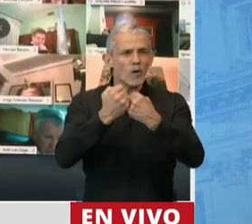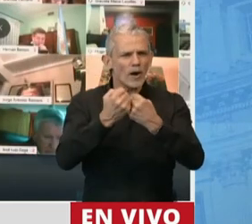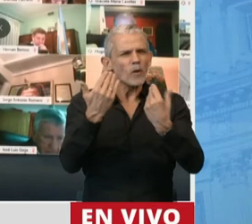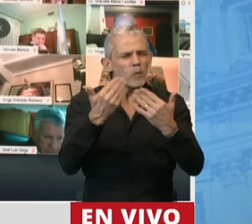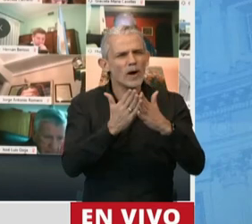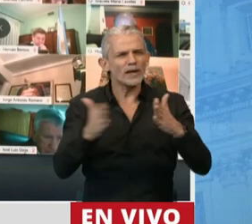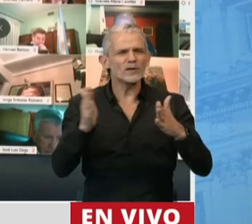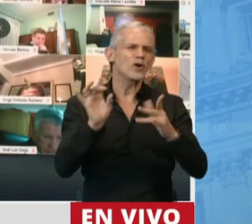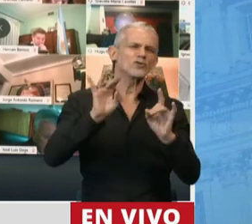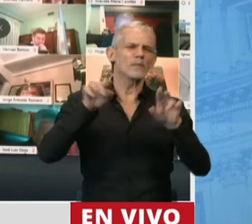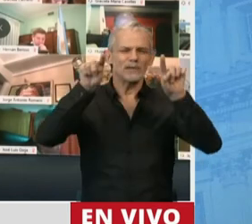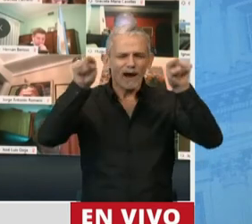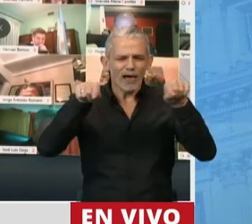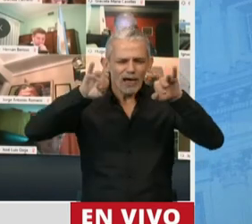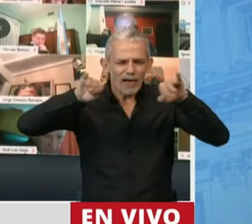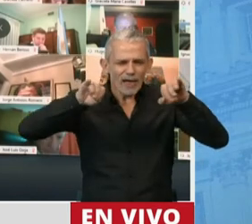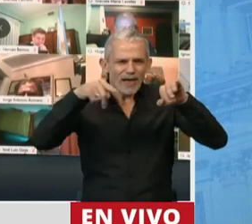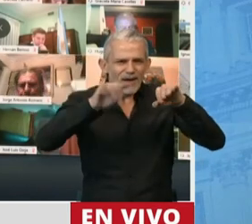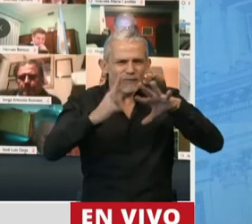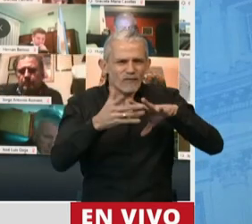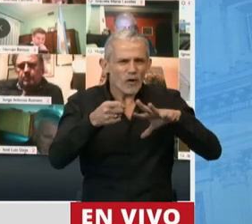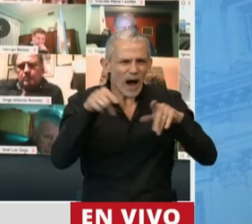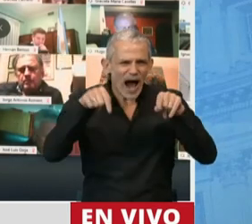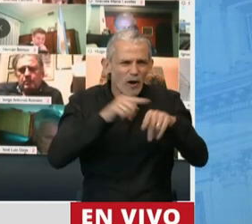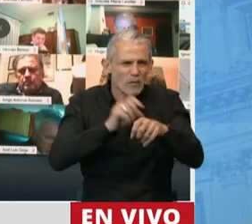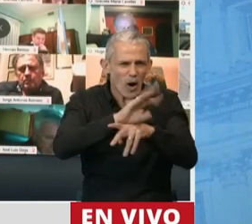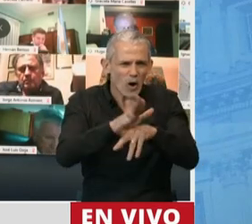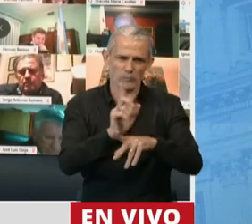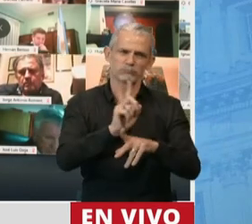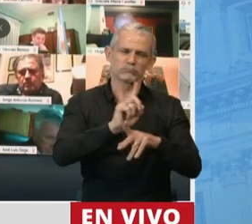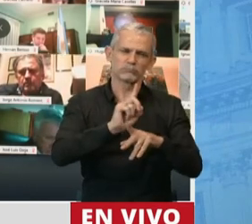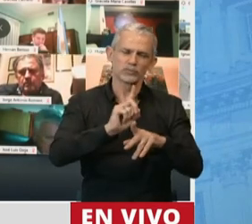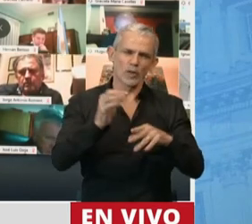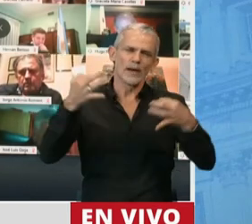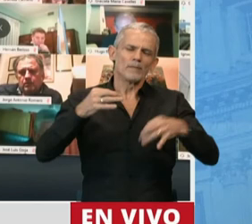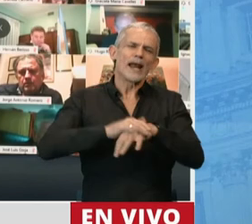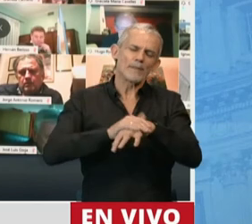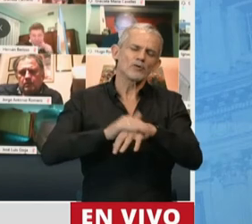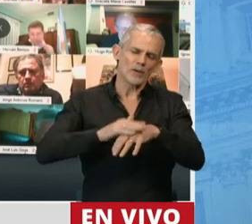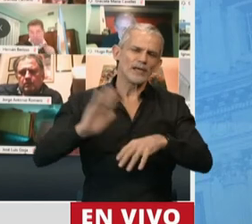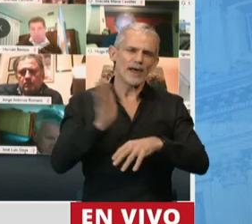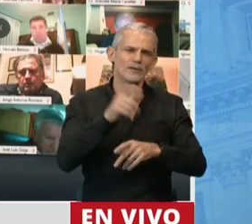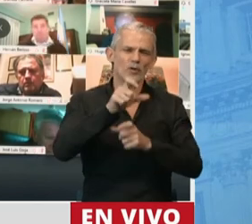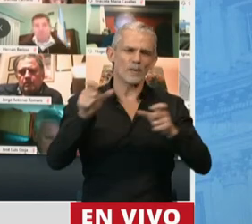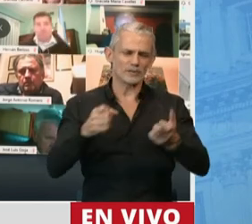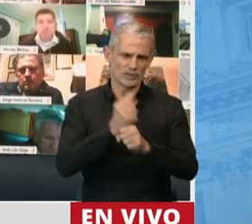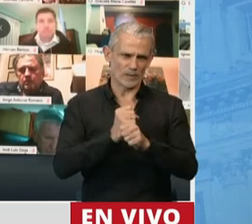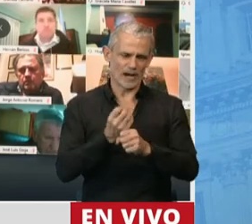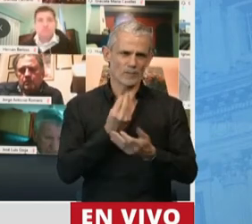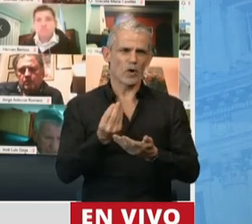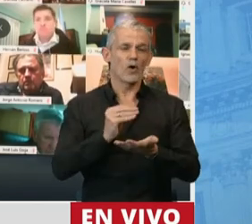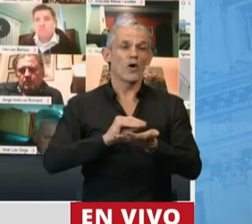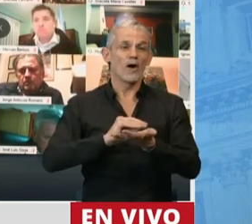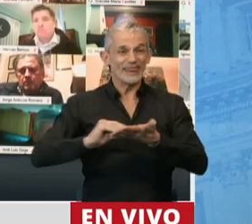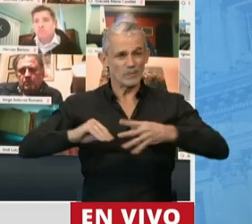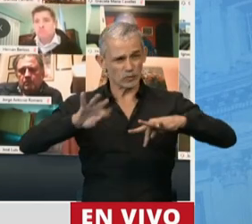un paréntesis, que sea la forma de actuar con responsabilidad de quienes ocupamos el cargo de diputados nacionales